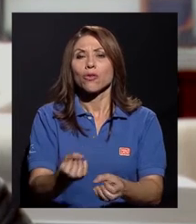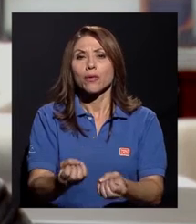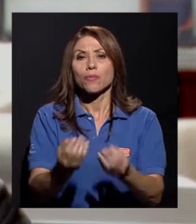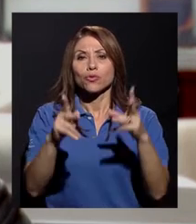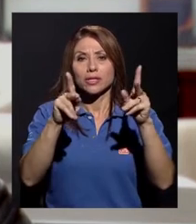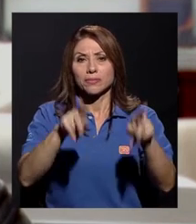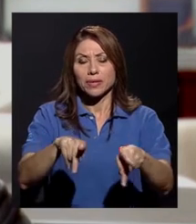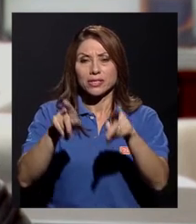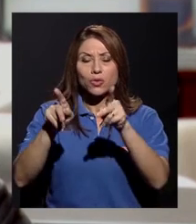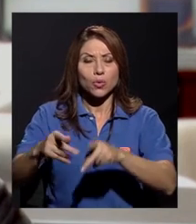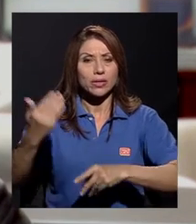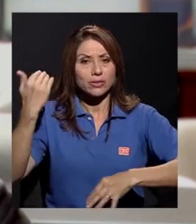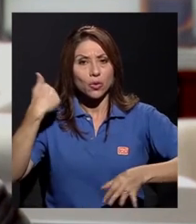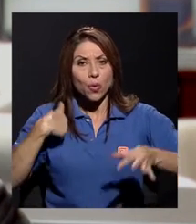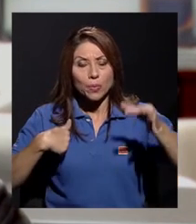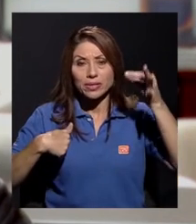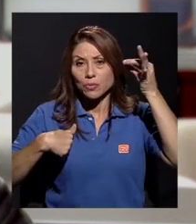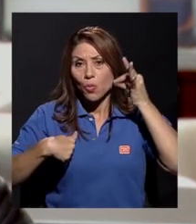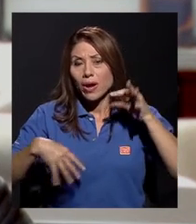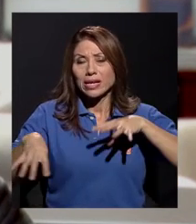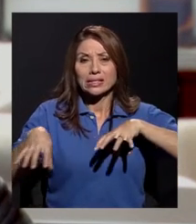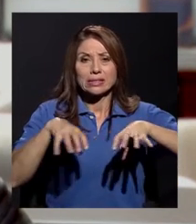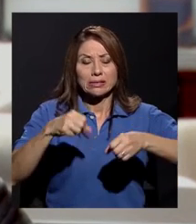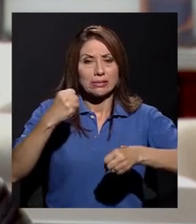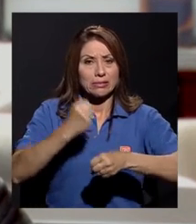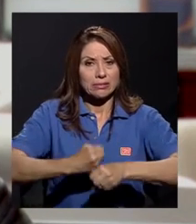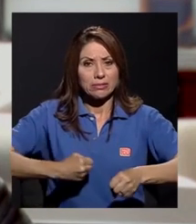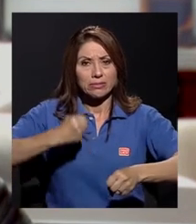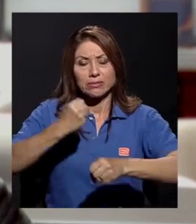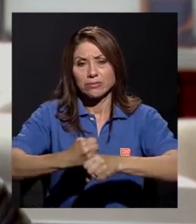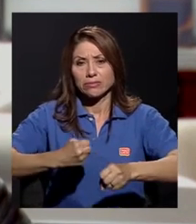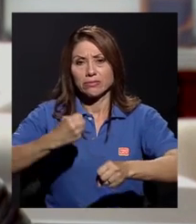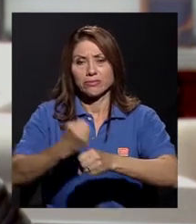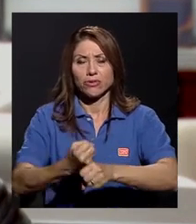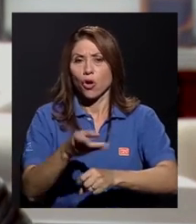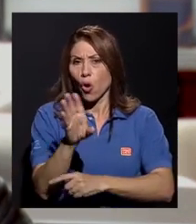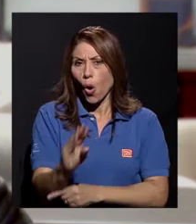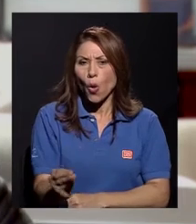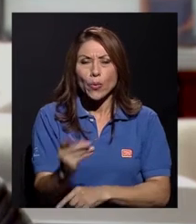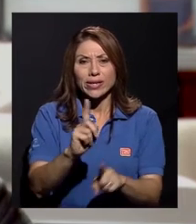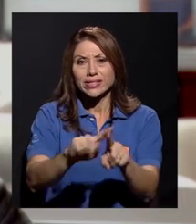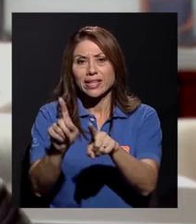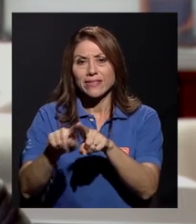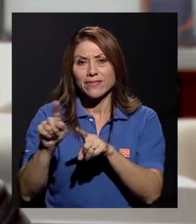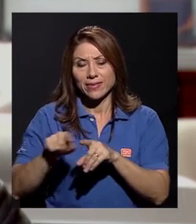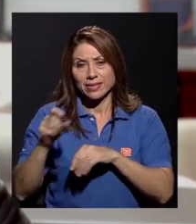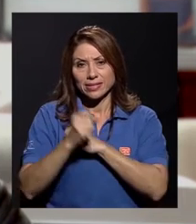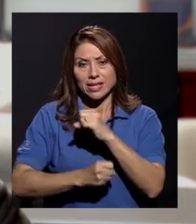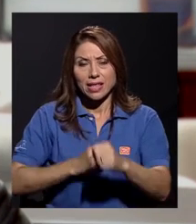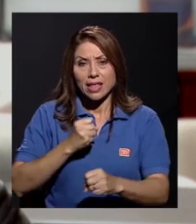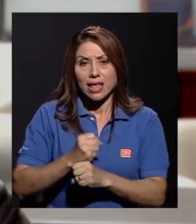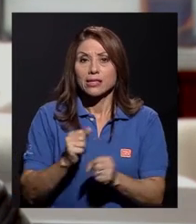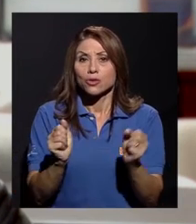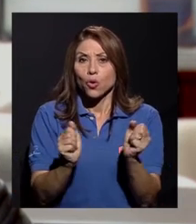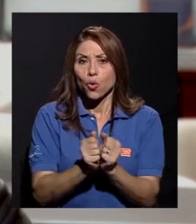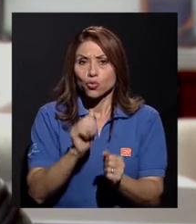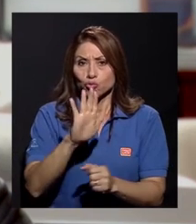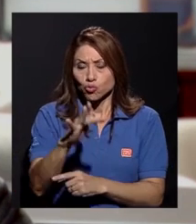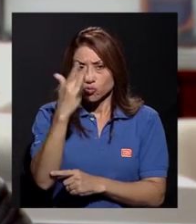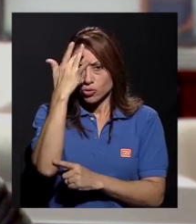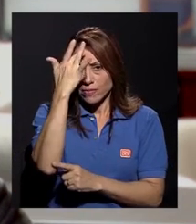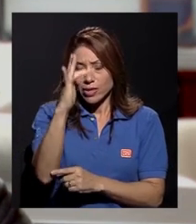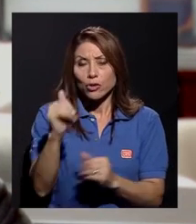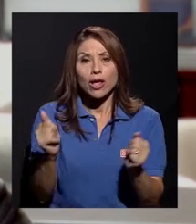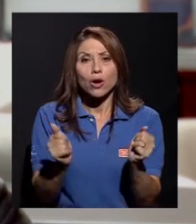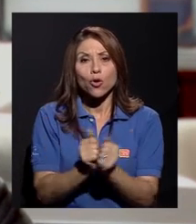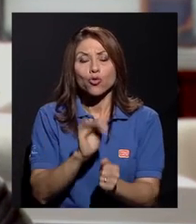personas, hombres y mujeres, jóvenes de todas las edades, que con su sabiduría, con